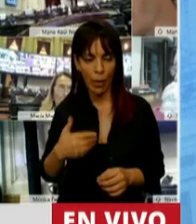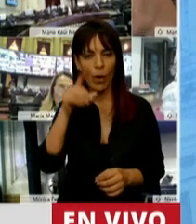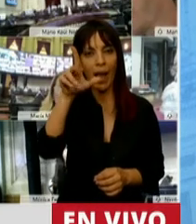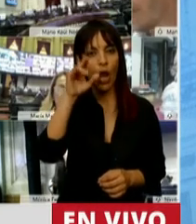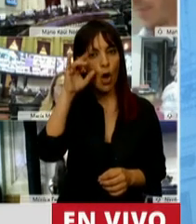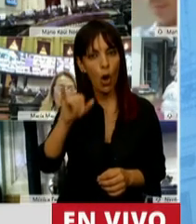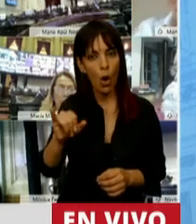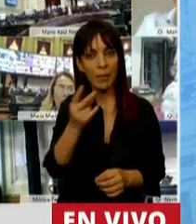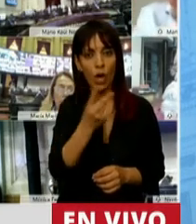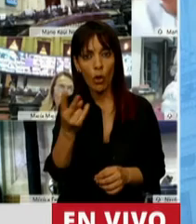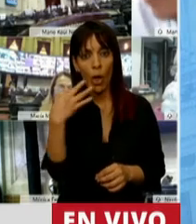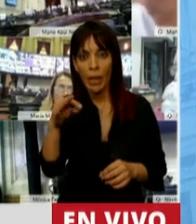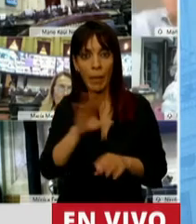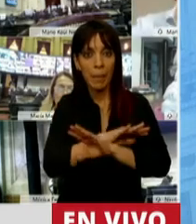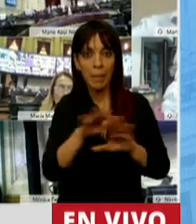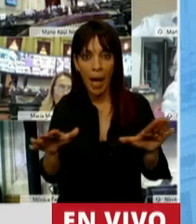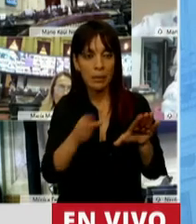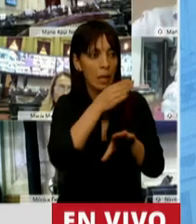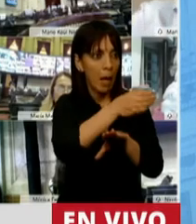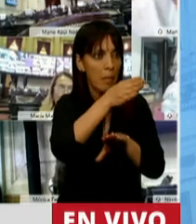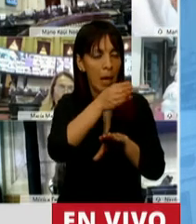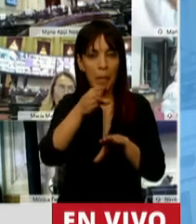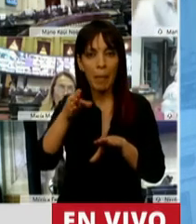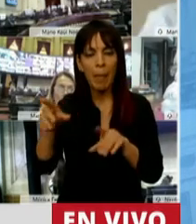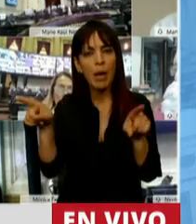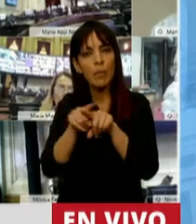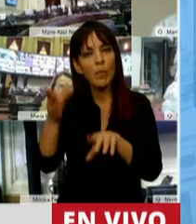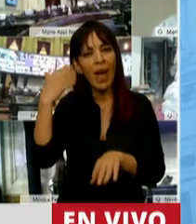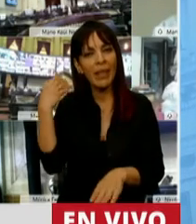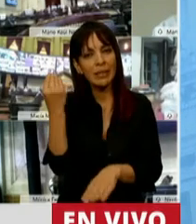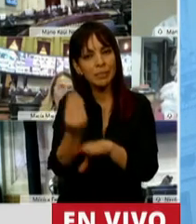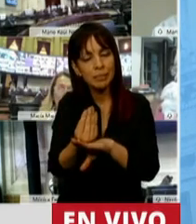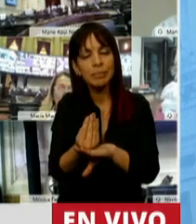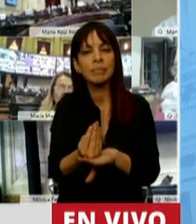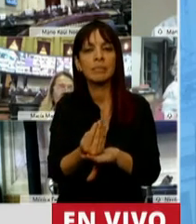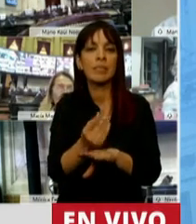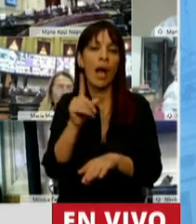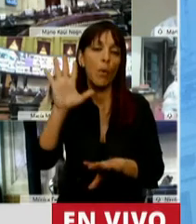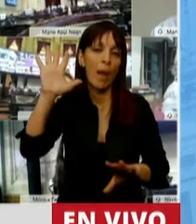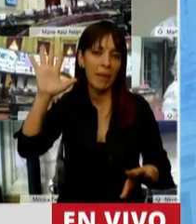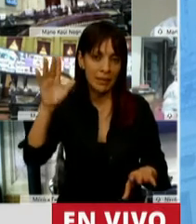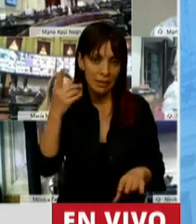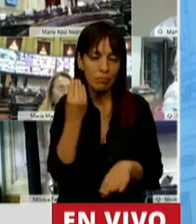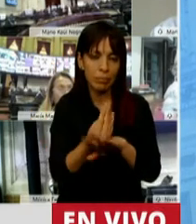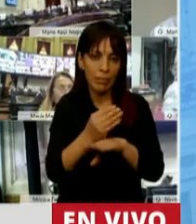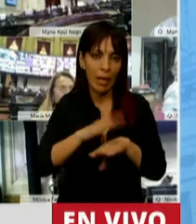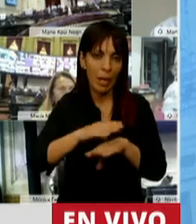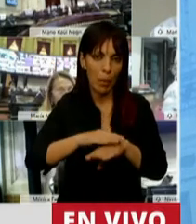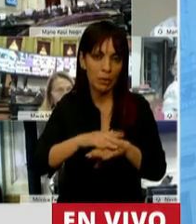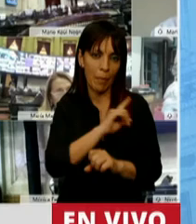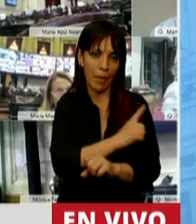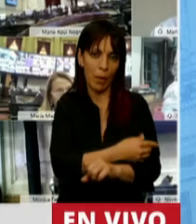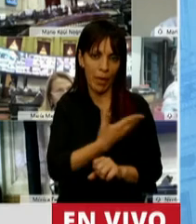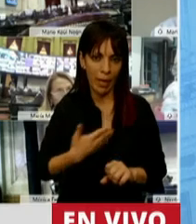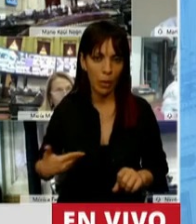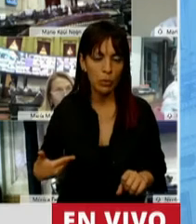que dejar de andar peregrinando como nos tocó a aquellos que representamos y que alguna vez tuvimos que estar al frente del Ejecutivo